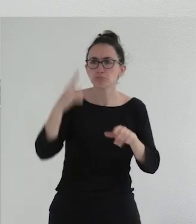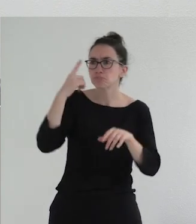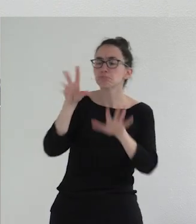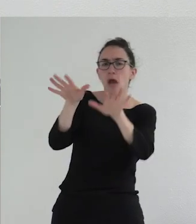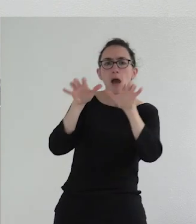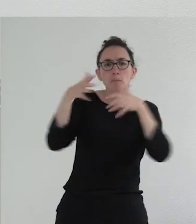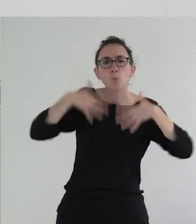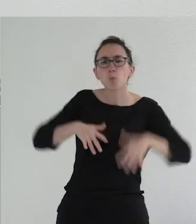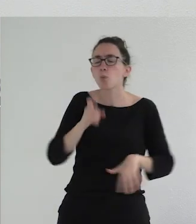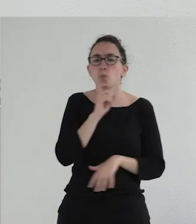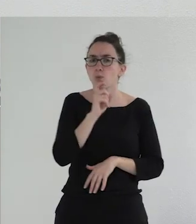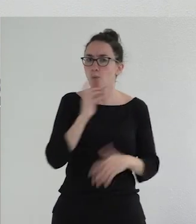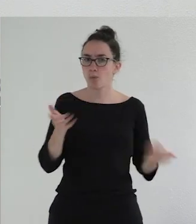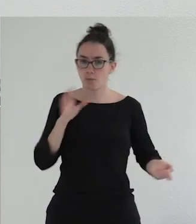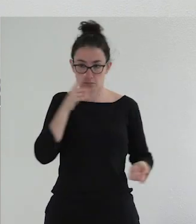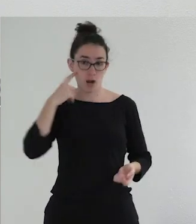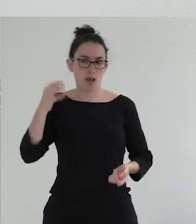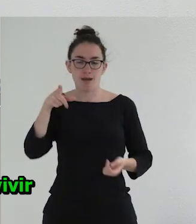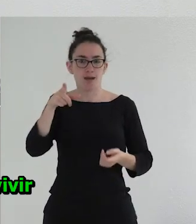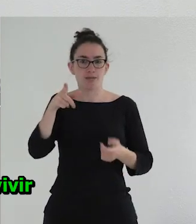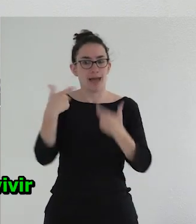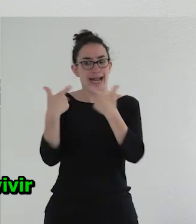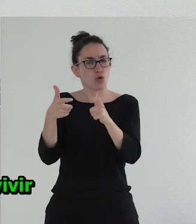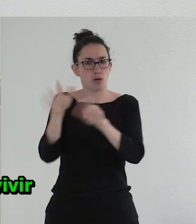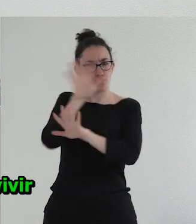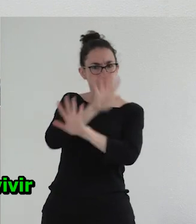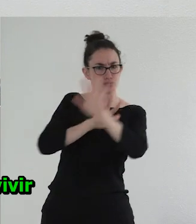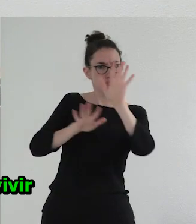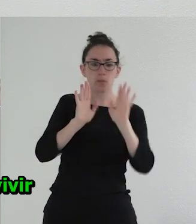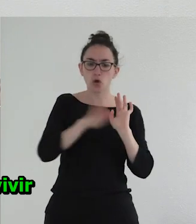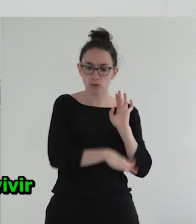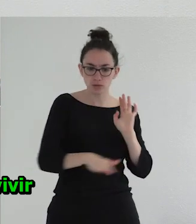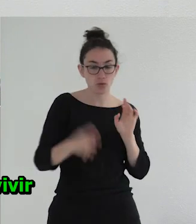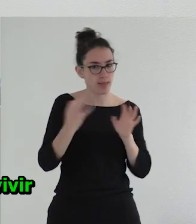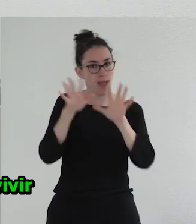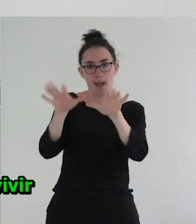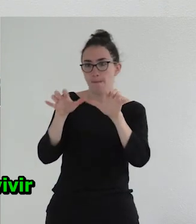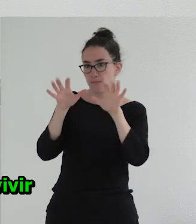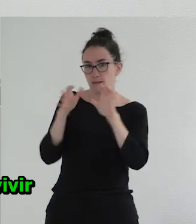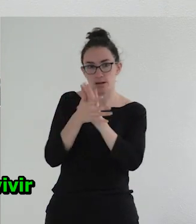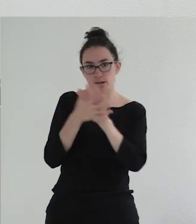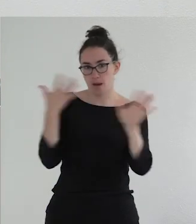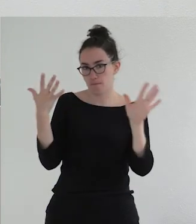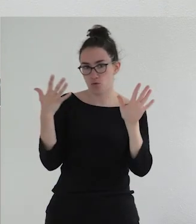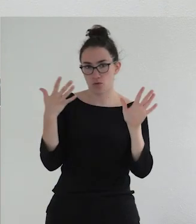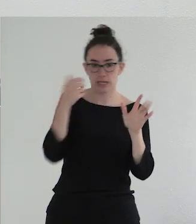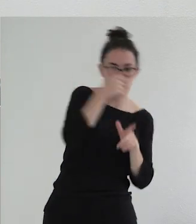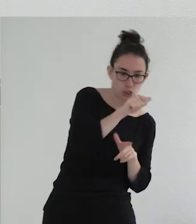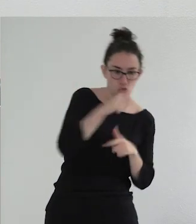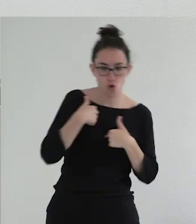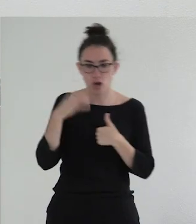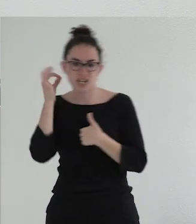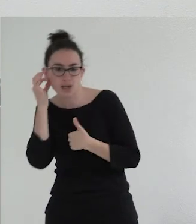Porque, claro, siendo tan vaga, al final los niños tienen que aprender muy rápido para sobrevivir, que son niños y que son niñas. ¿Y qué quiere decir